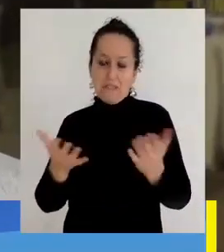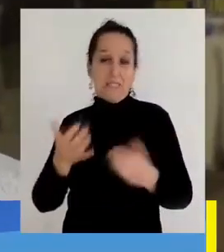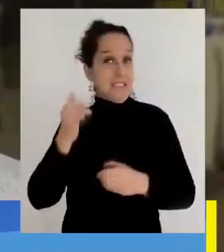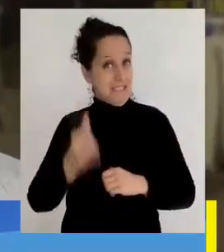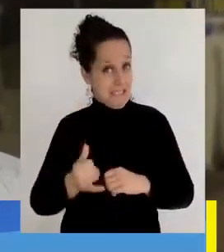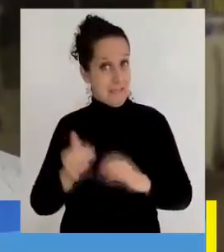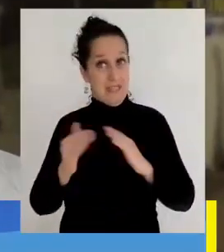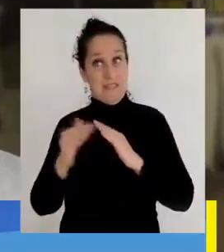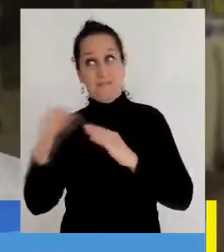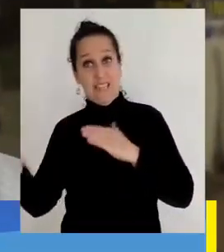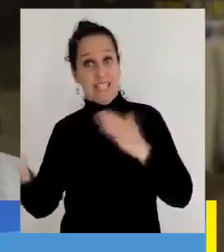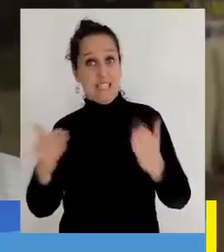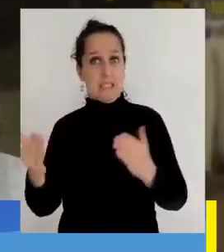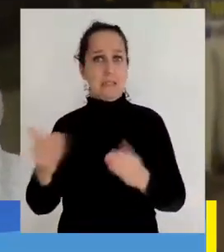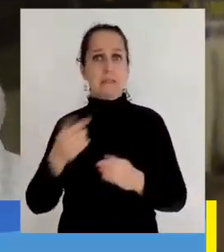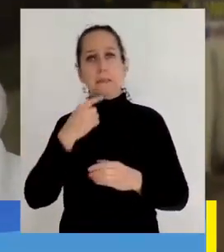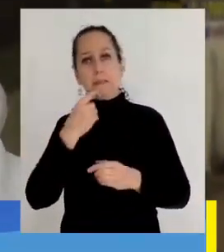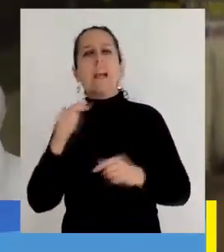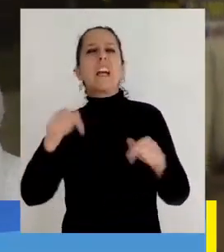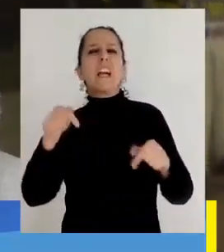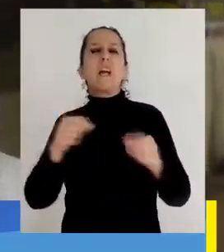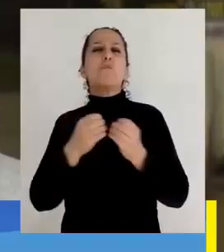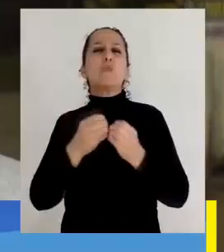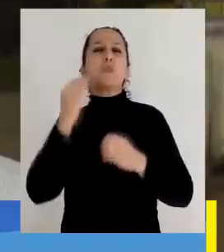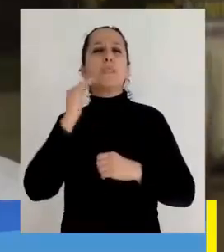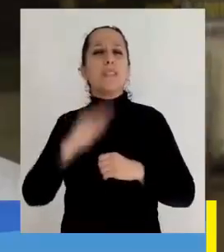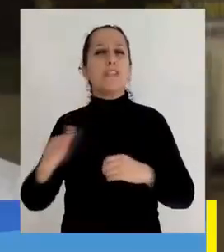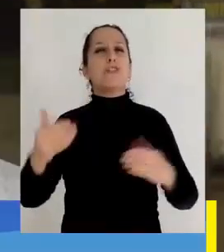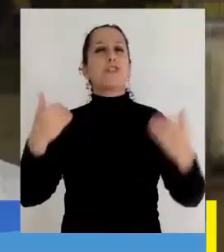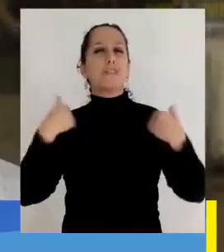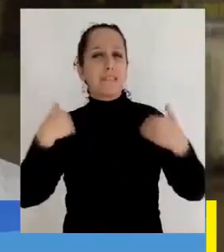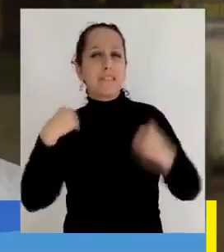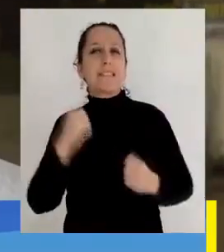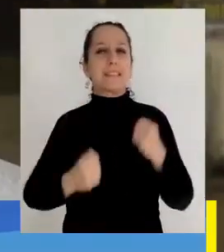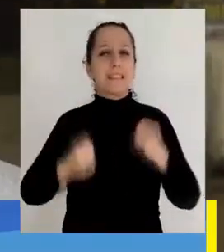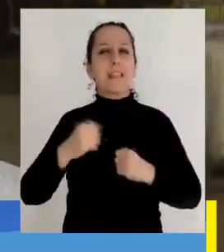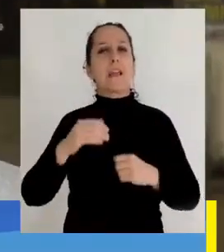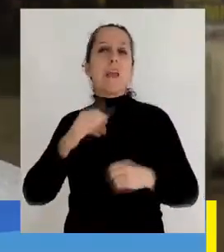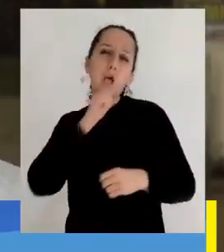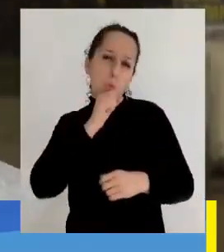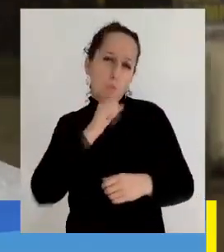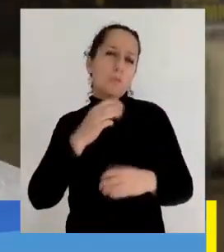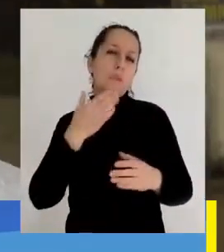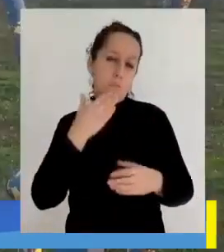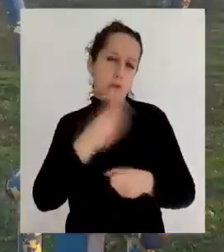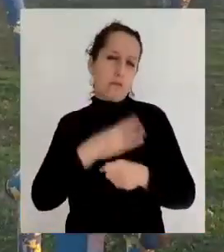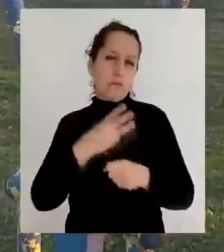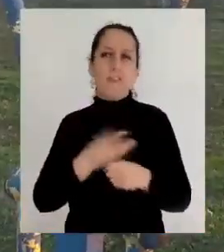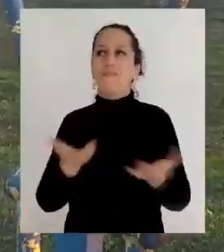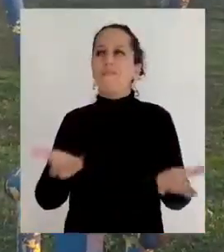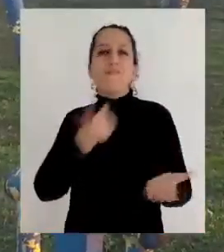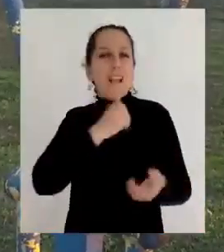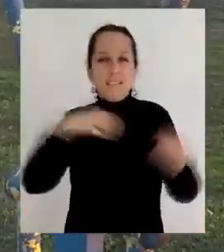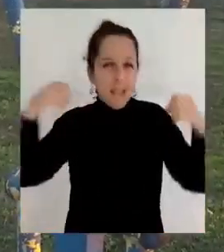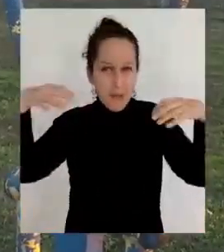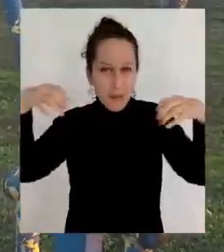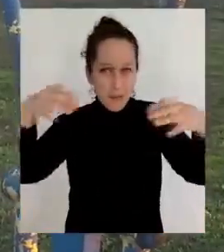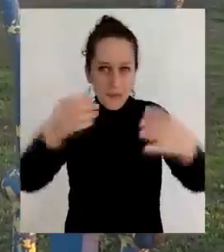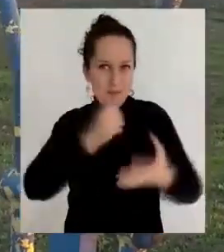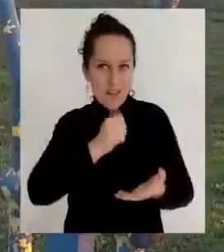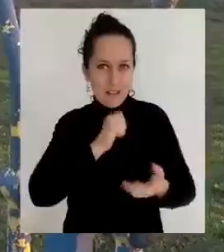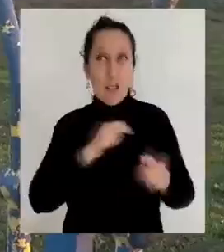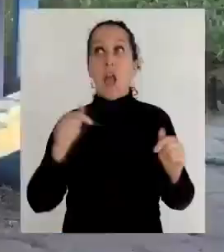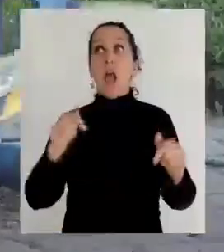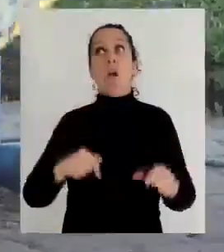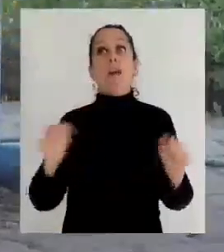constantemente mis vecinos me pedían porque acá vienen muchos niños a hacer ejercicio y los adultos mayores, entonces faltaba sobre todo la luz